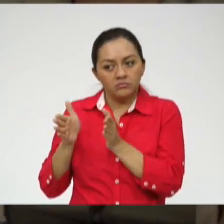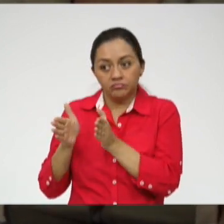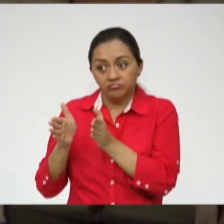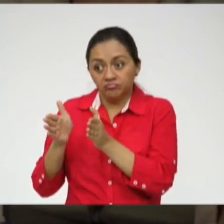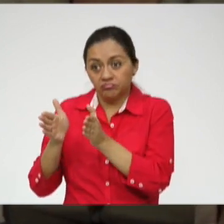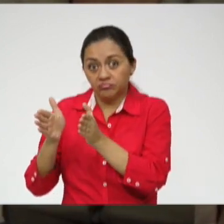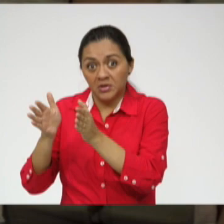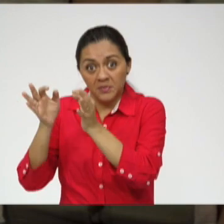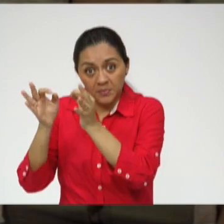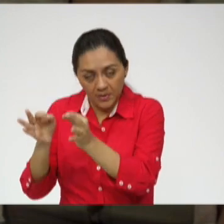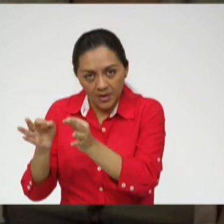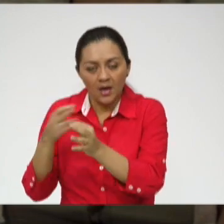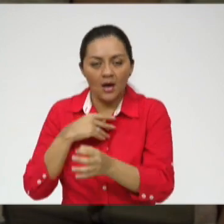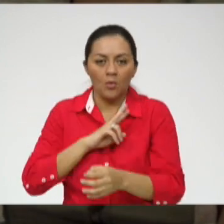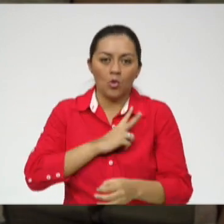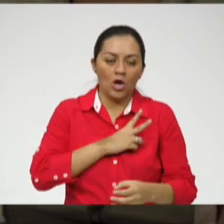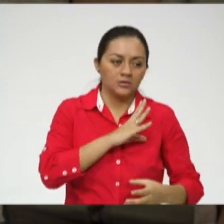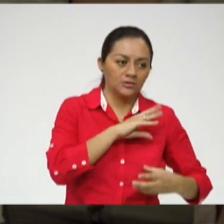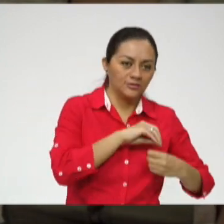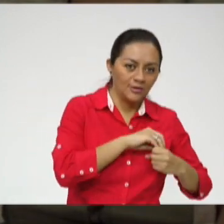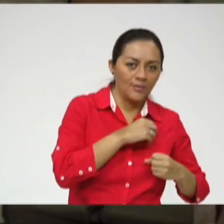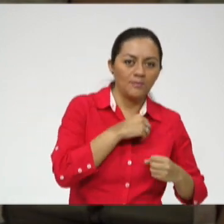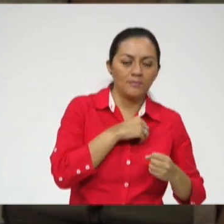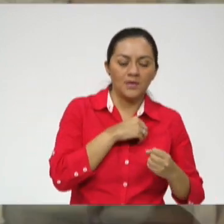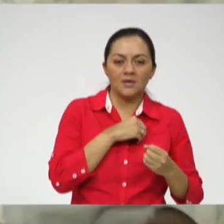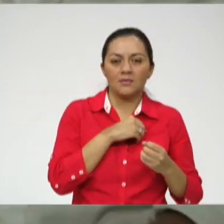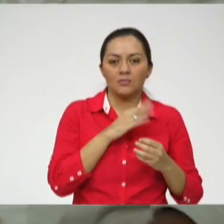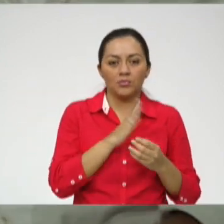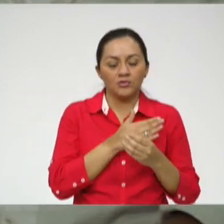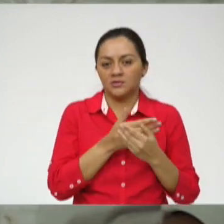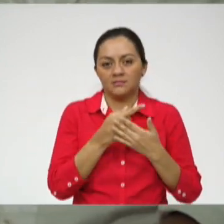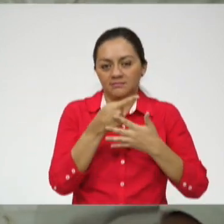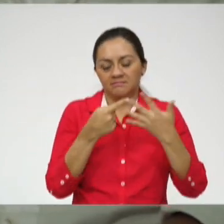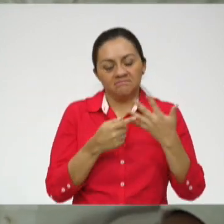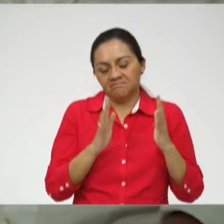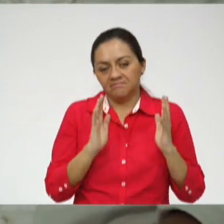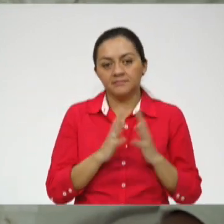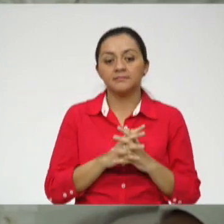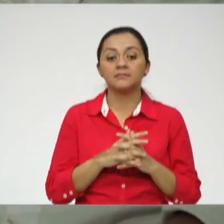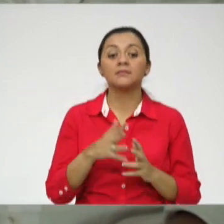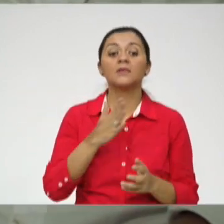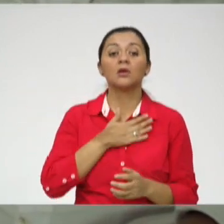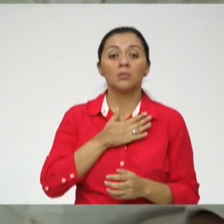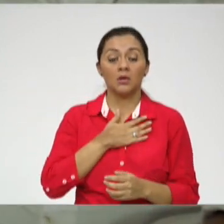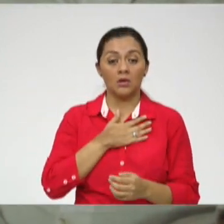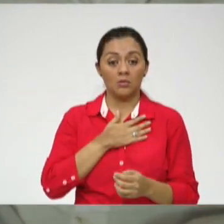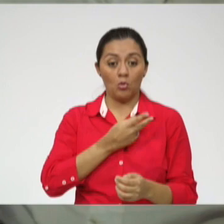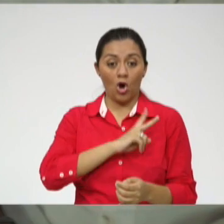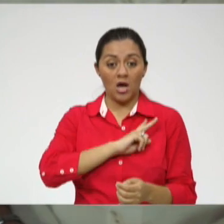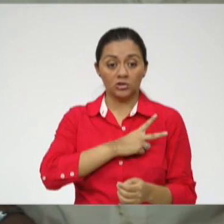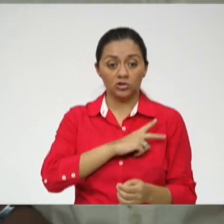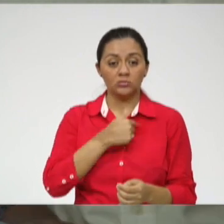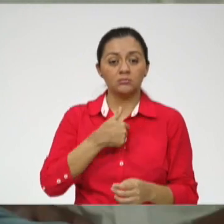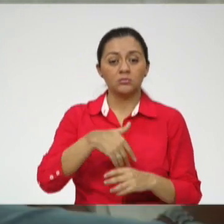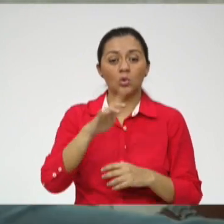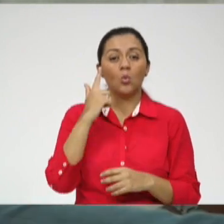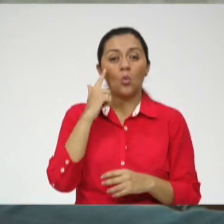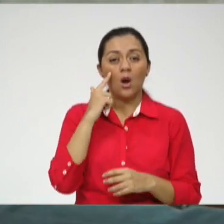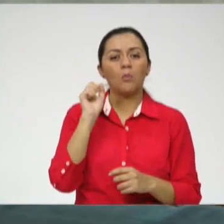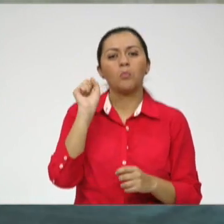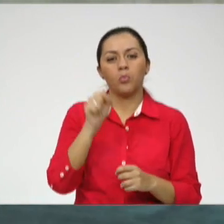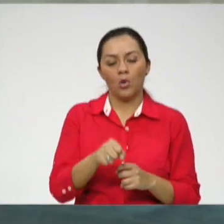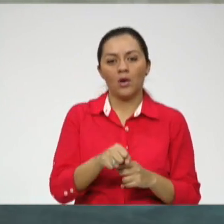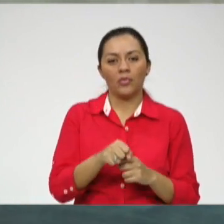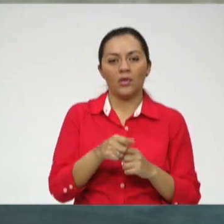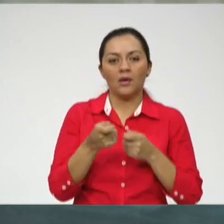puedo estar en mi vocación, que es la música, lo que sea. Mi vocación es la programación. Yo puedo programar al revés